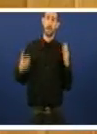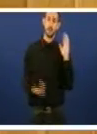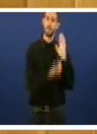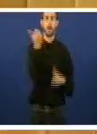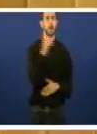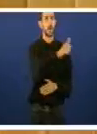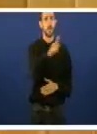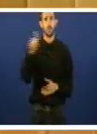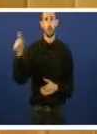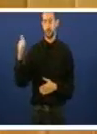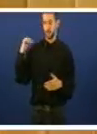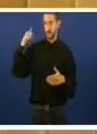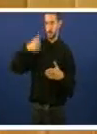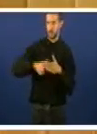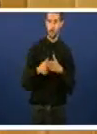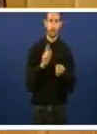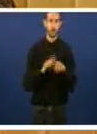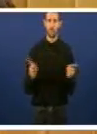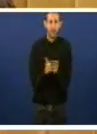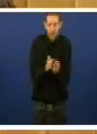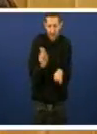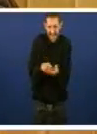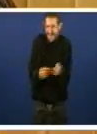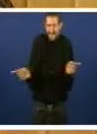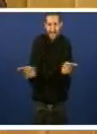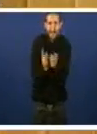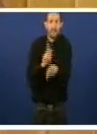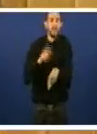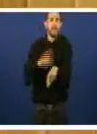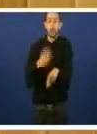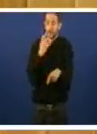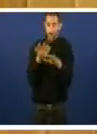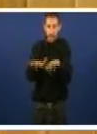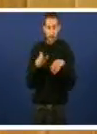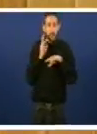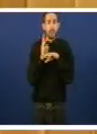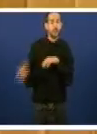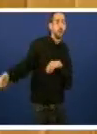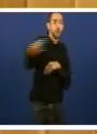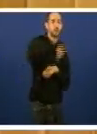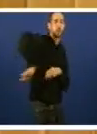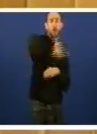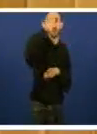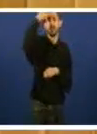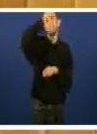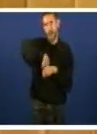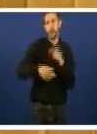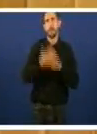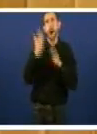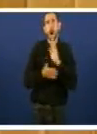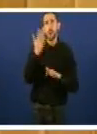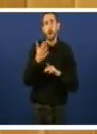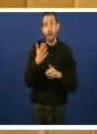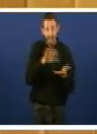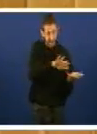Durante un breve lapso de tempo moi pequeno, nesta Cámara, todos fomos conscientes do perigo que iso supuña para